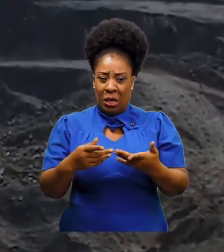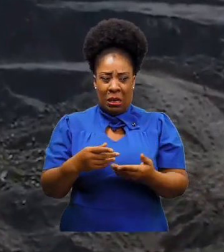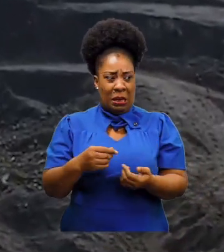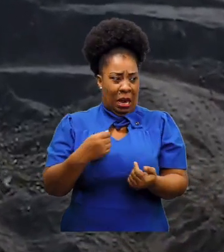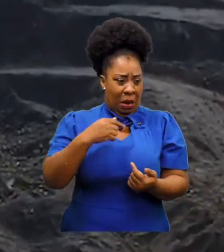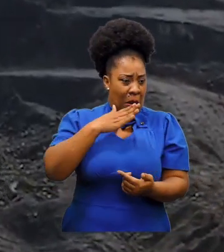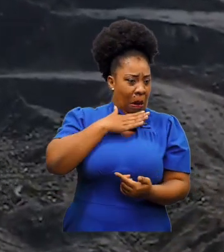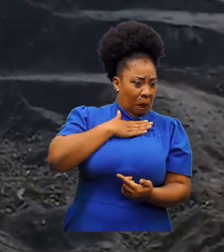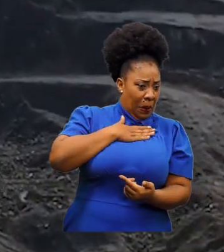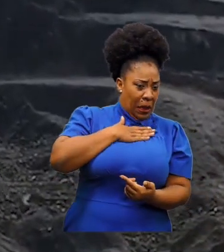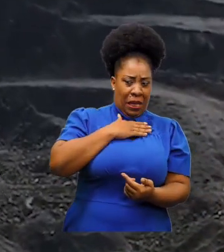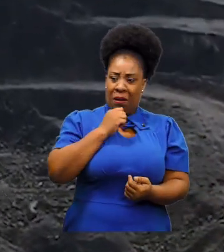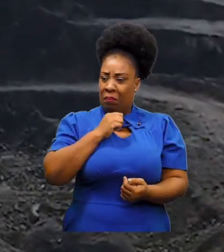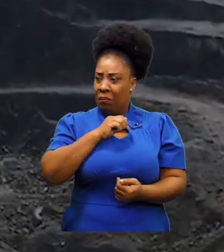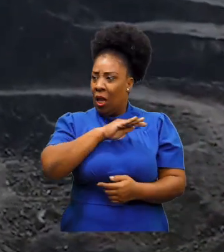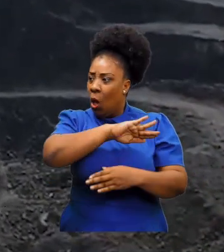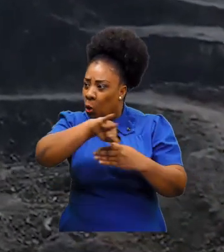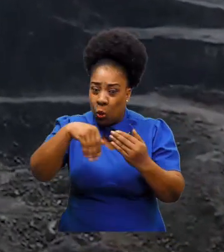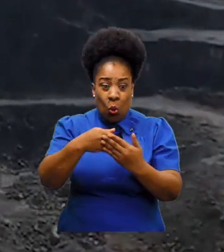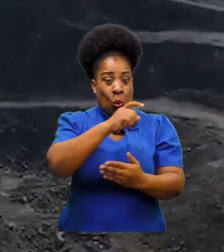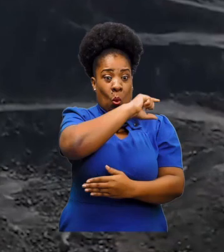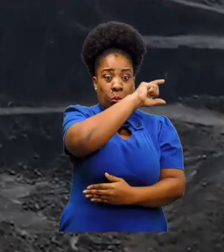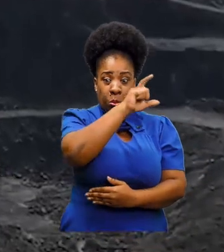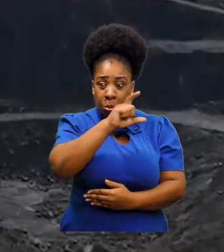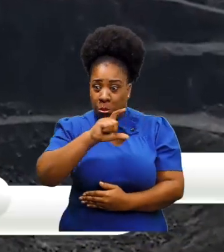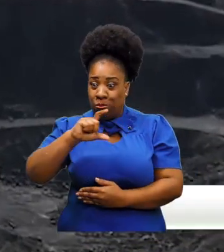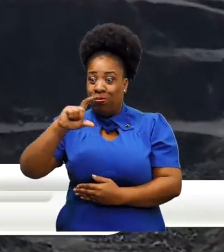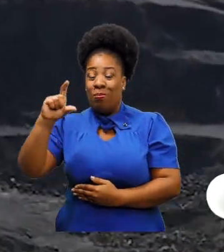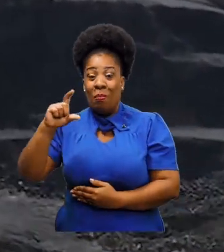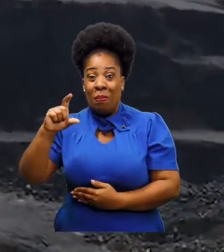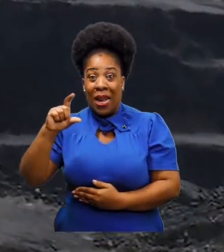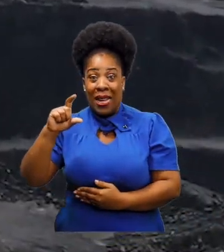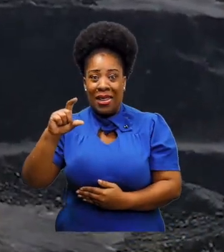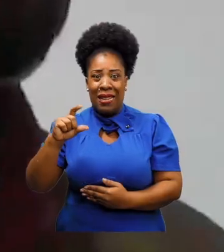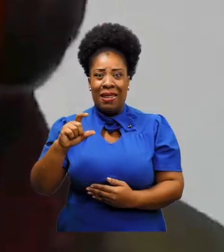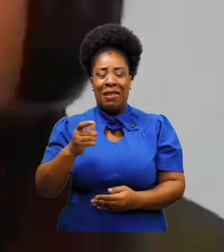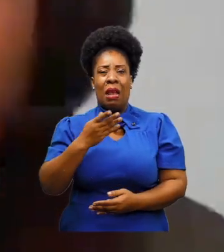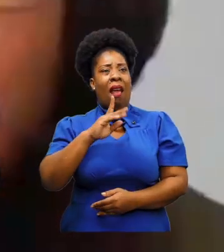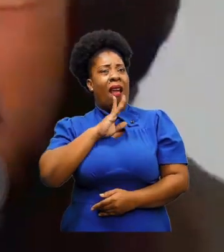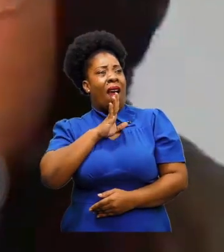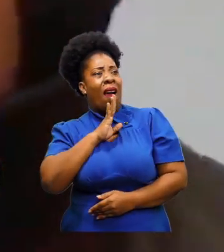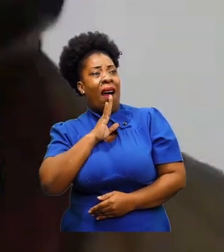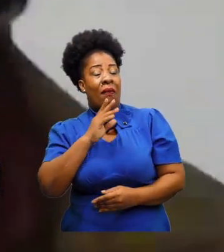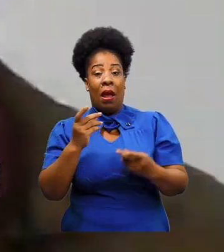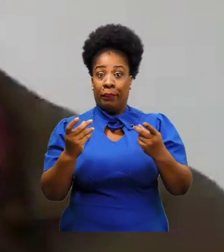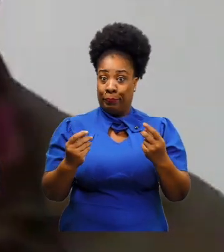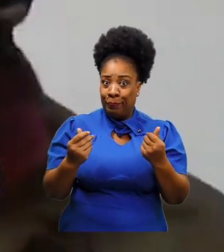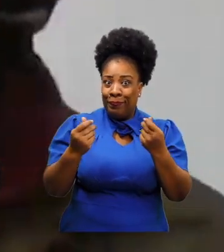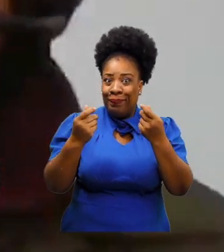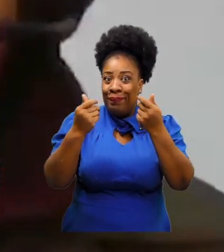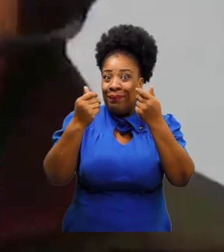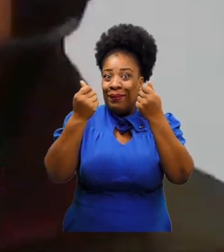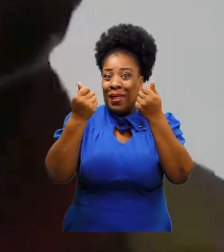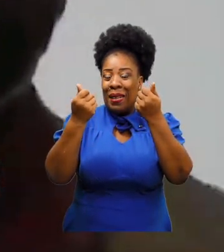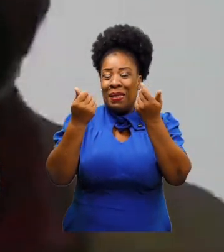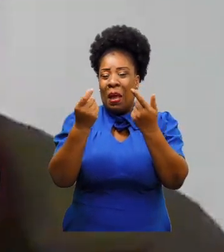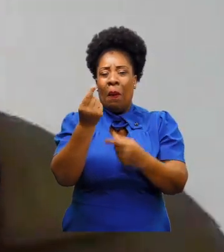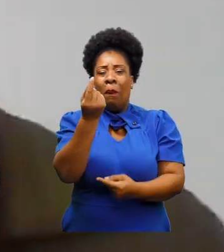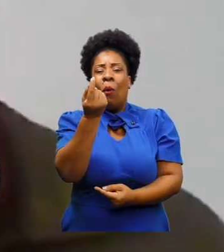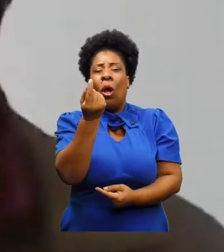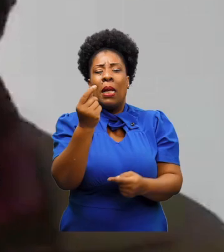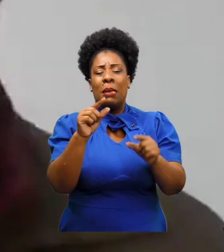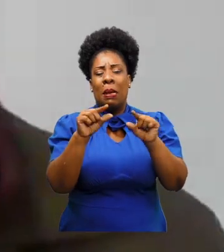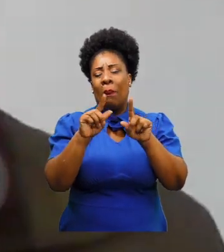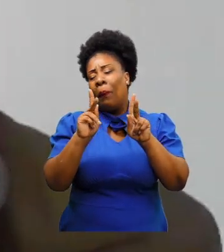solamente en mi región, sino a nivel de todo el país, con una contaminación. Se habla de bonanzas económicas para los mismos de